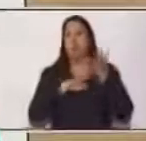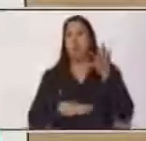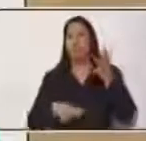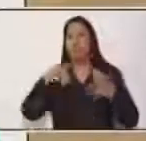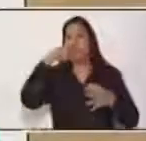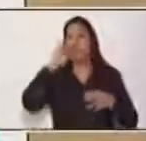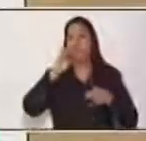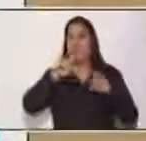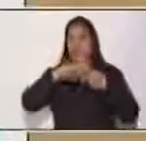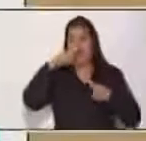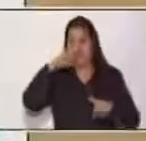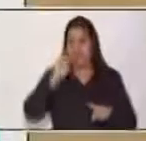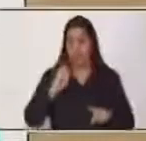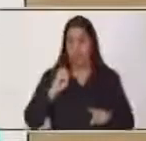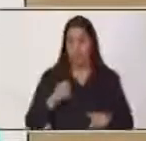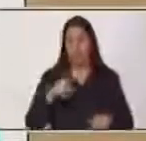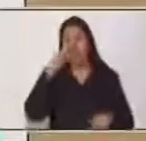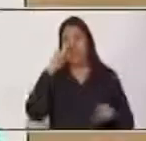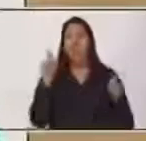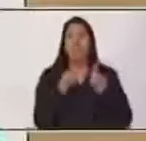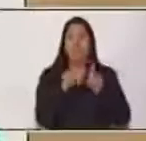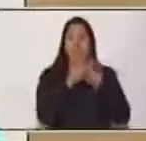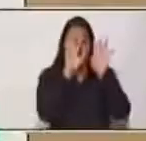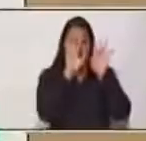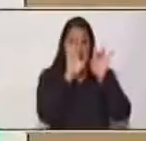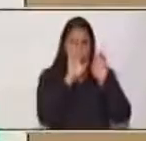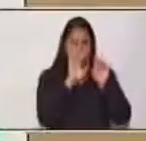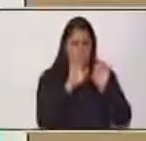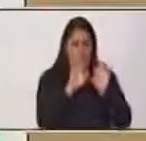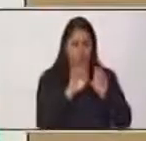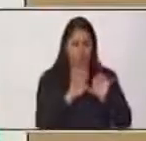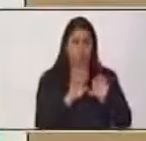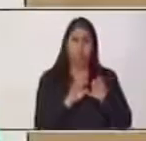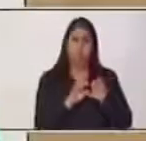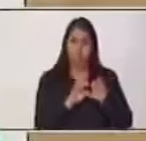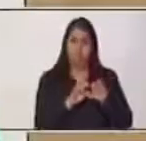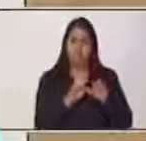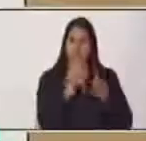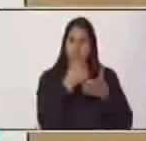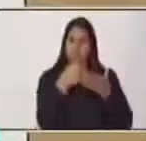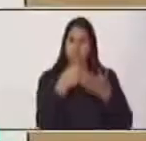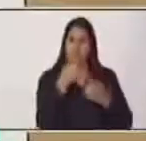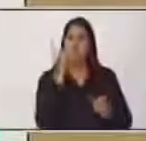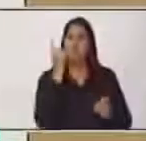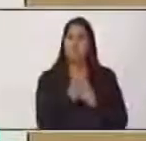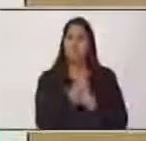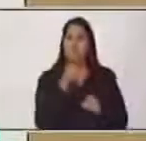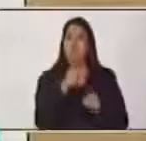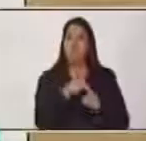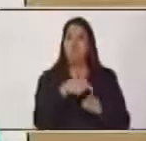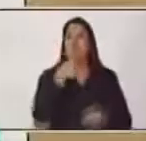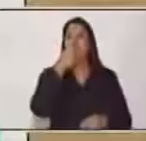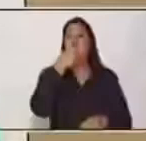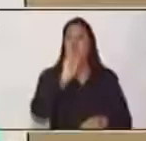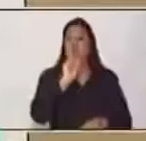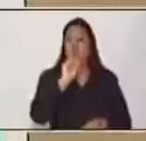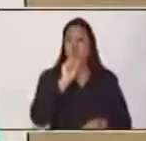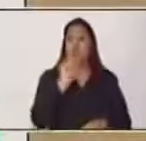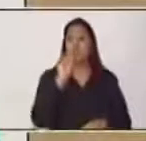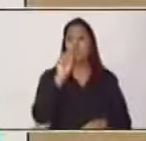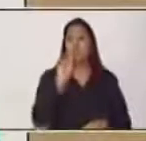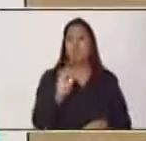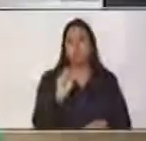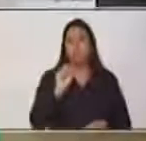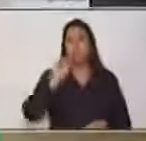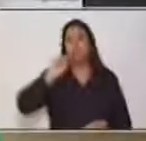a través de la redacción se va a tratar de escribir un texto con una ortografía correcta. Signos de puntuación, hablo también